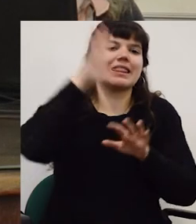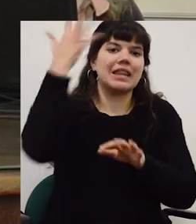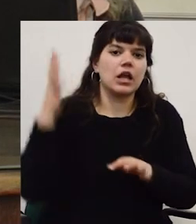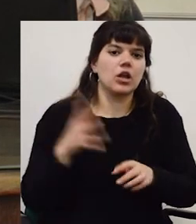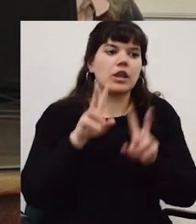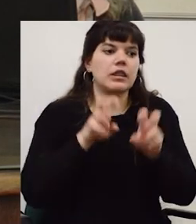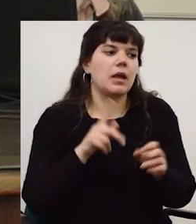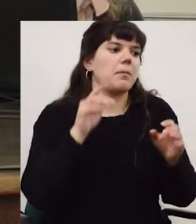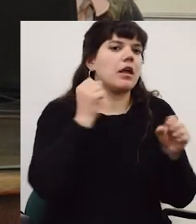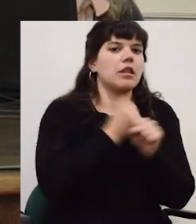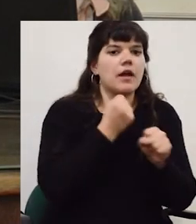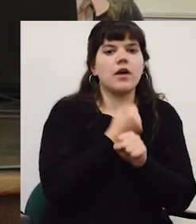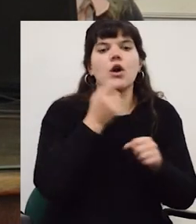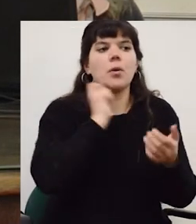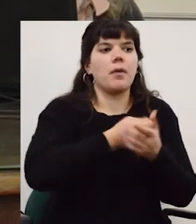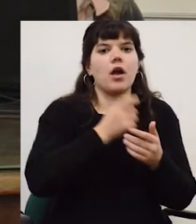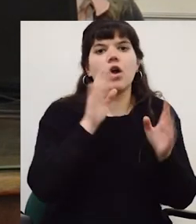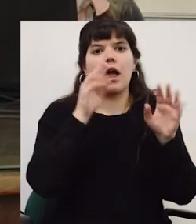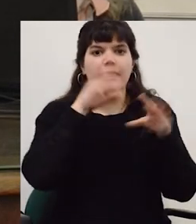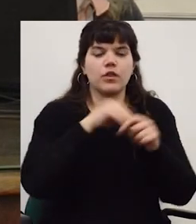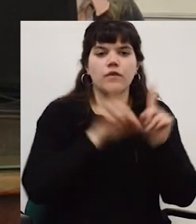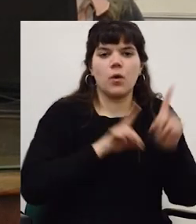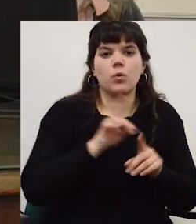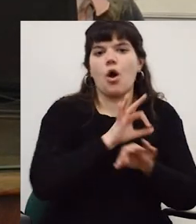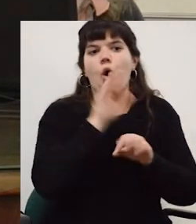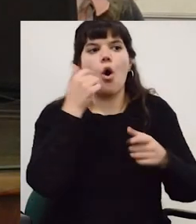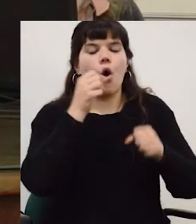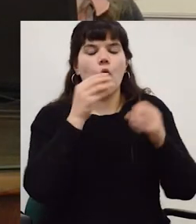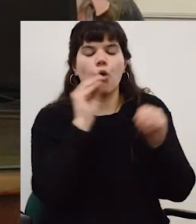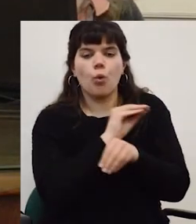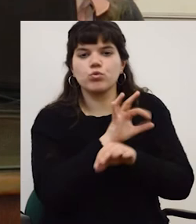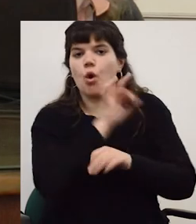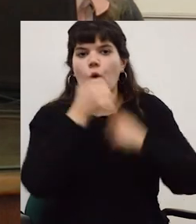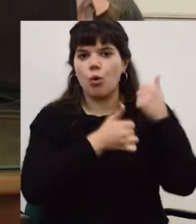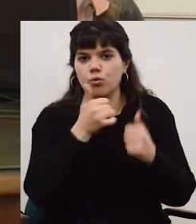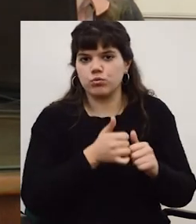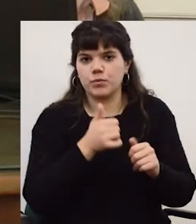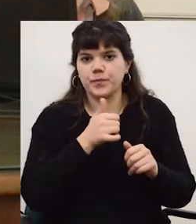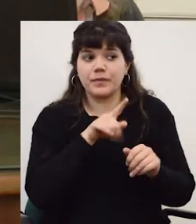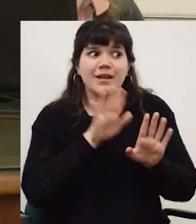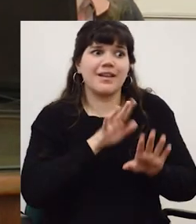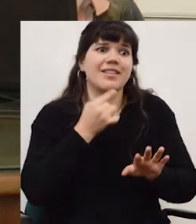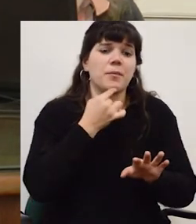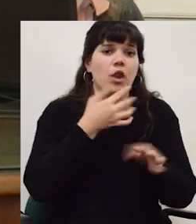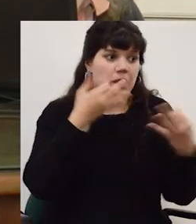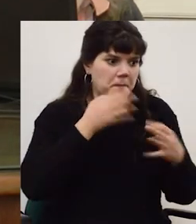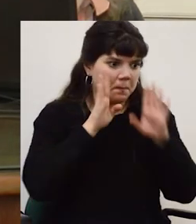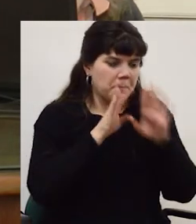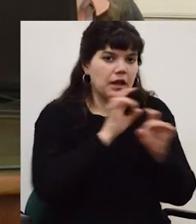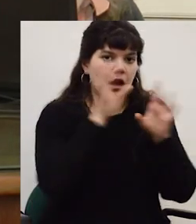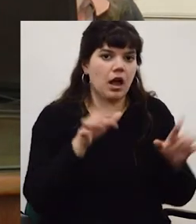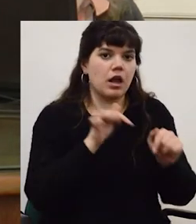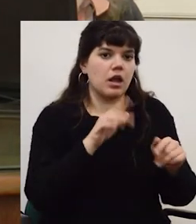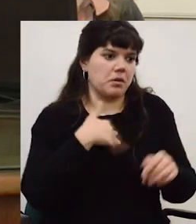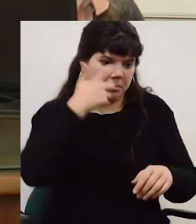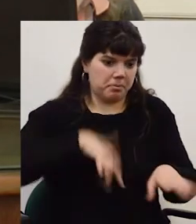enseñanza más la comisión coordinadora del interior que impulsa programas de pasantías en el exterior congresos en el exterior etcétera y ahí hay una